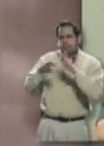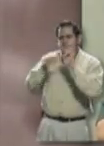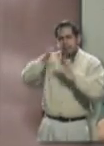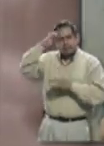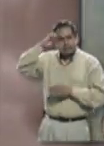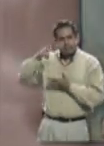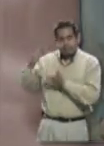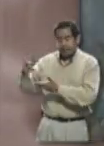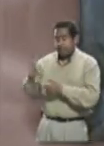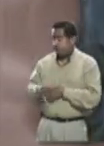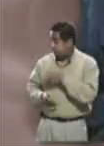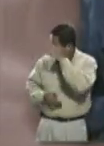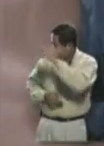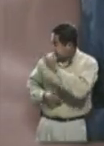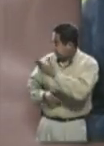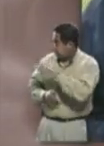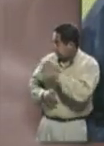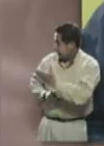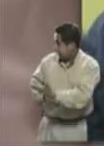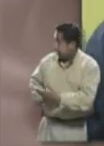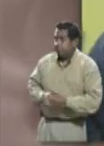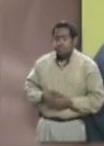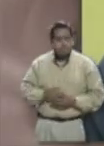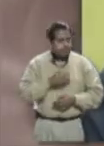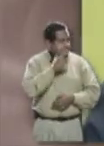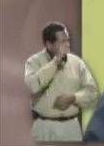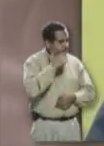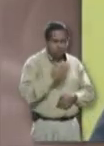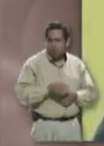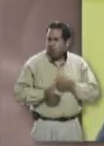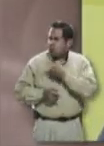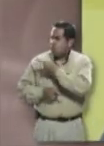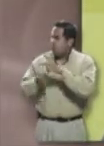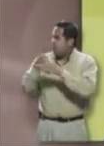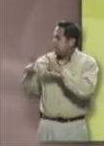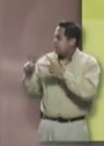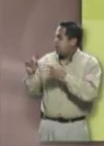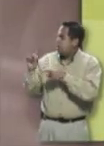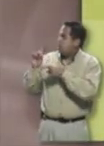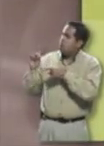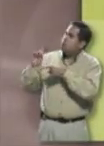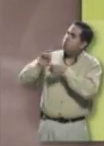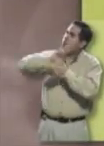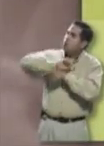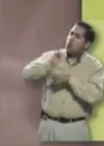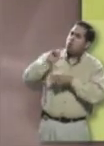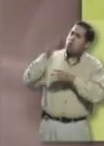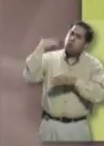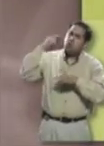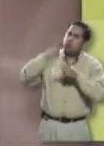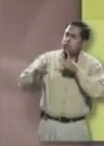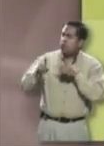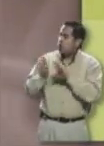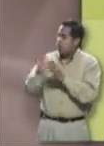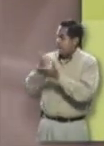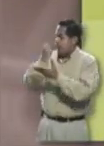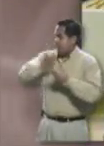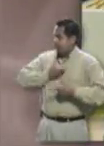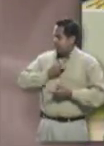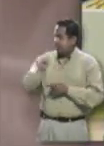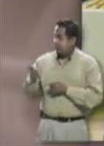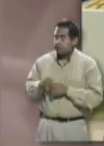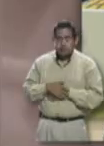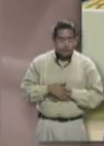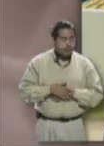Hola, Pedro. Mucho gusto en tenerte aquí con nosotros. Hola. Me gustaría saber desde qué edad practicas deporte y a qué se debe tu medalla.